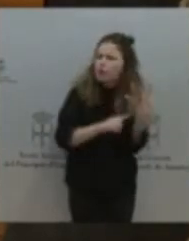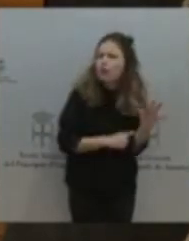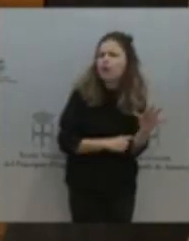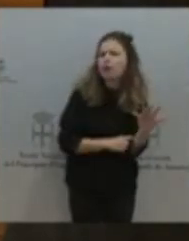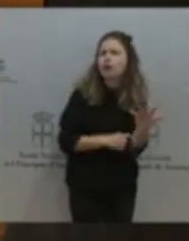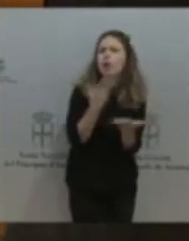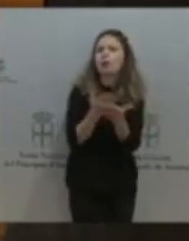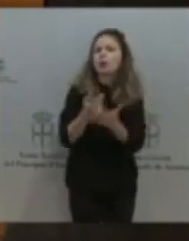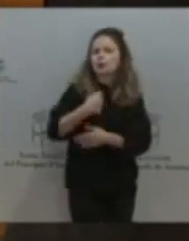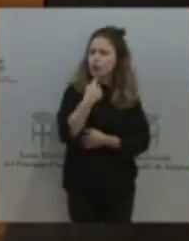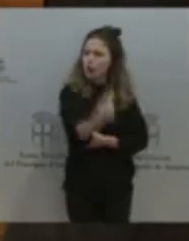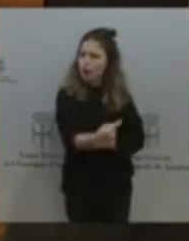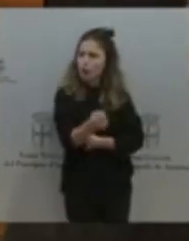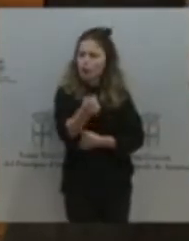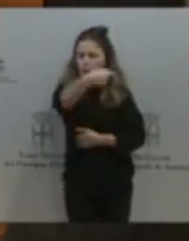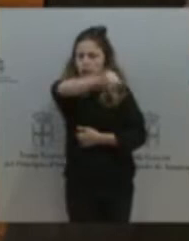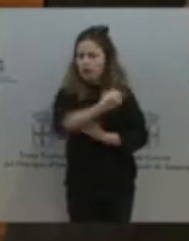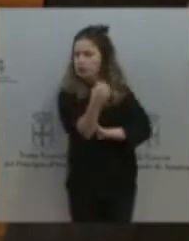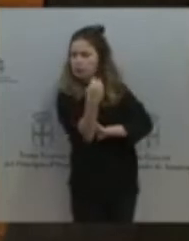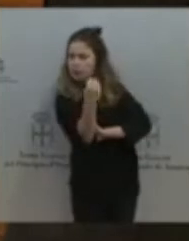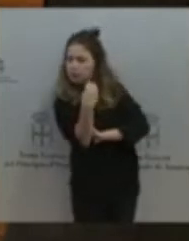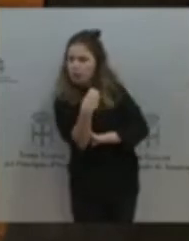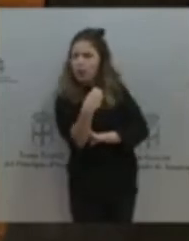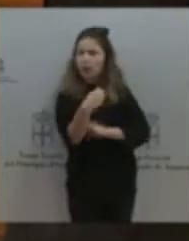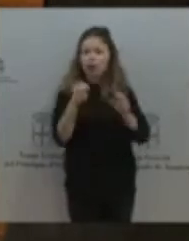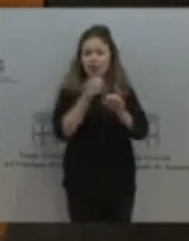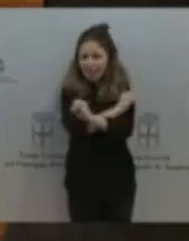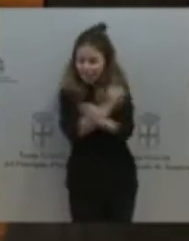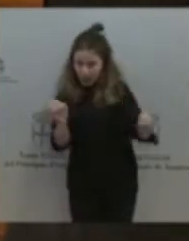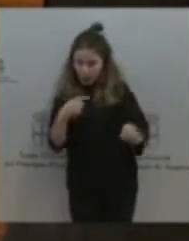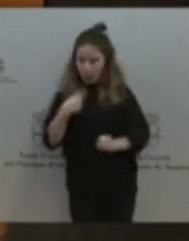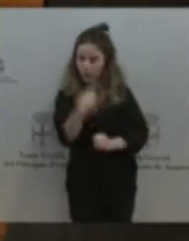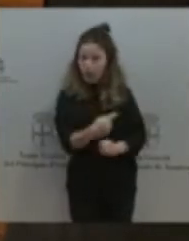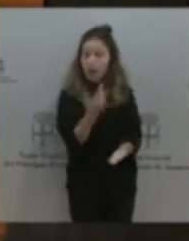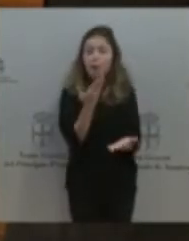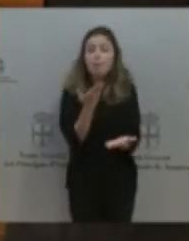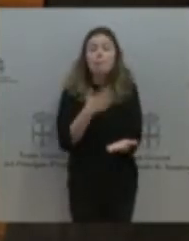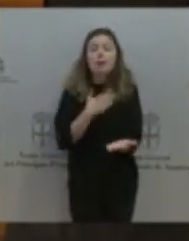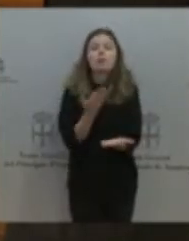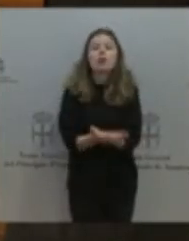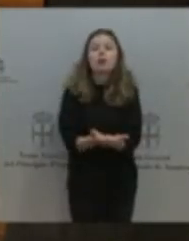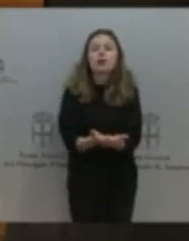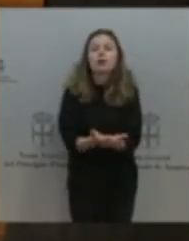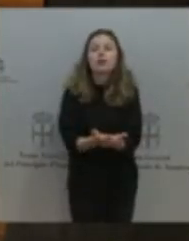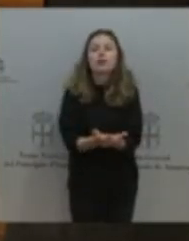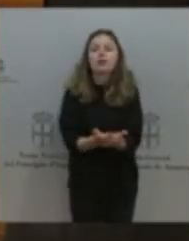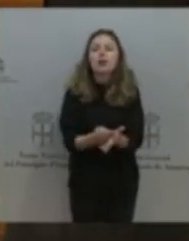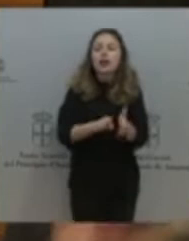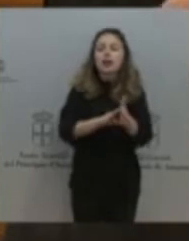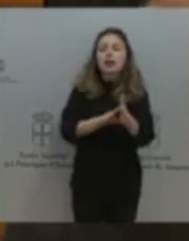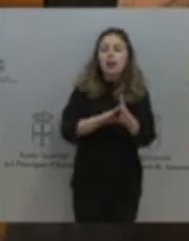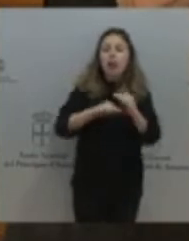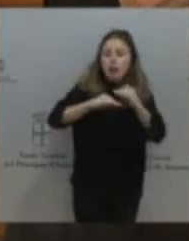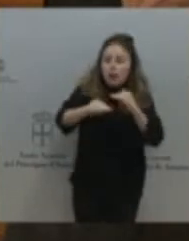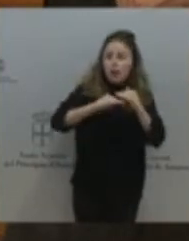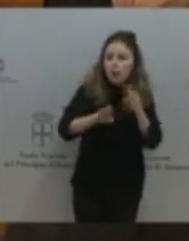ninguno a lo que le estamos diciendo. Nuestra propuesta es de crecimiento de lo insostenible, no queda otro camino, y crecimiento de lo